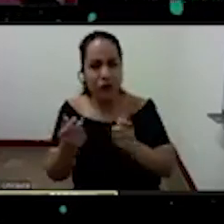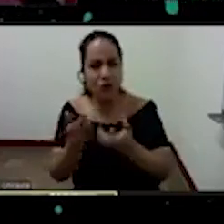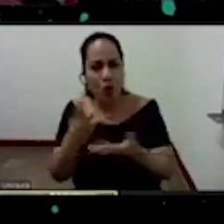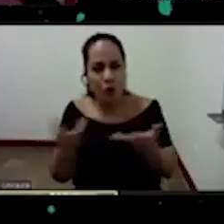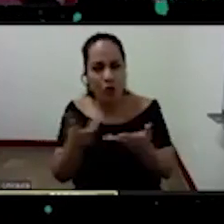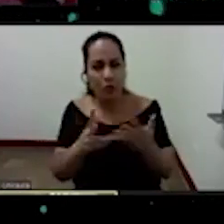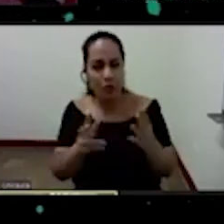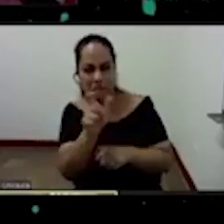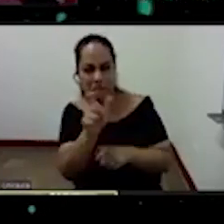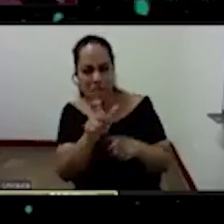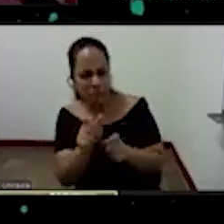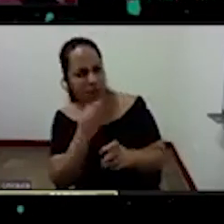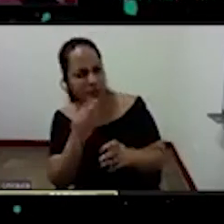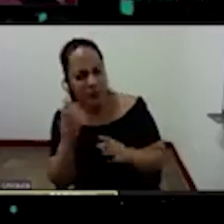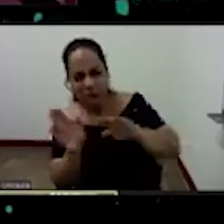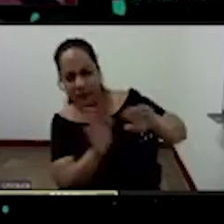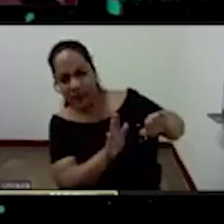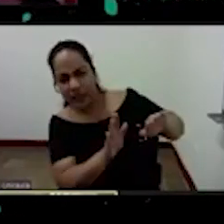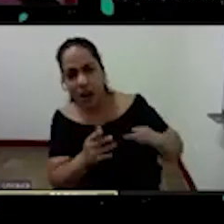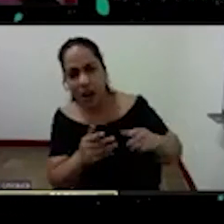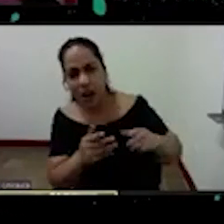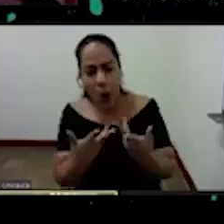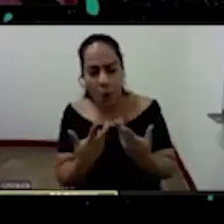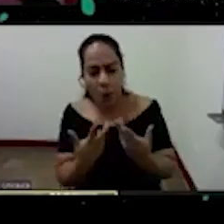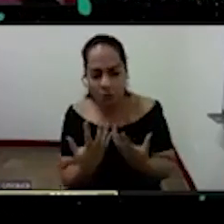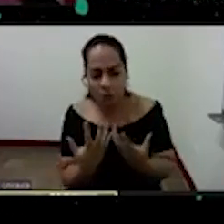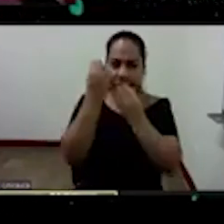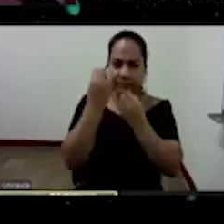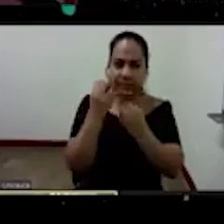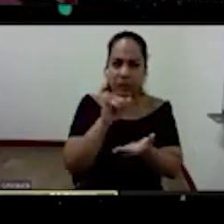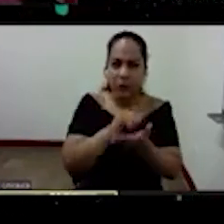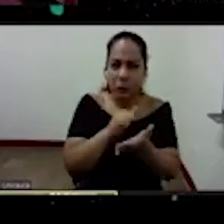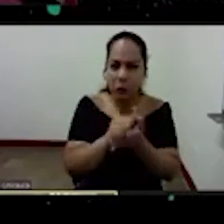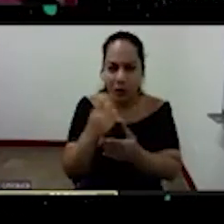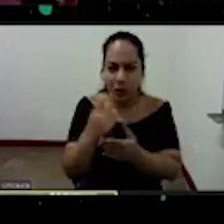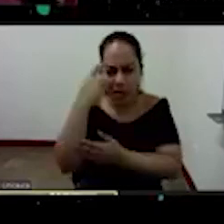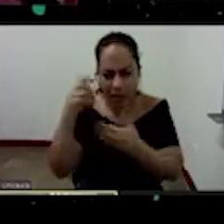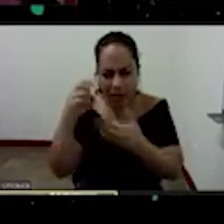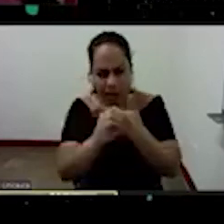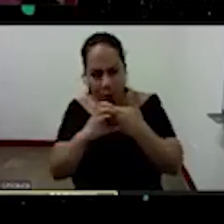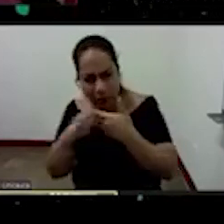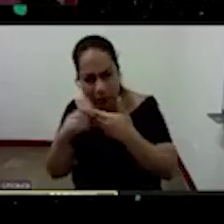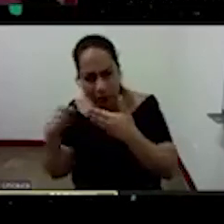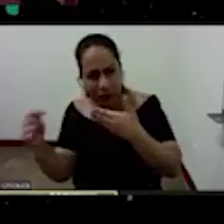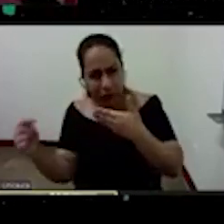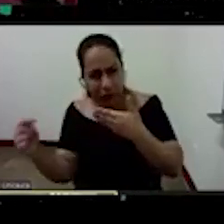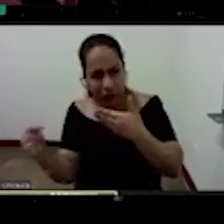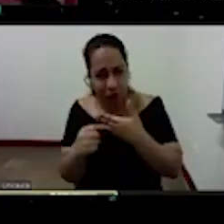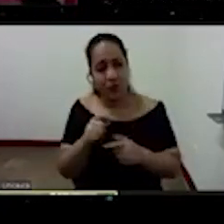ritornelos caducos e impotentes del pensamiento occidental